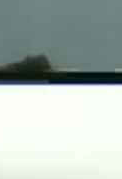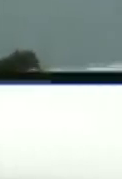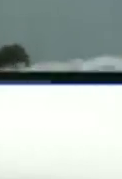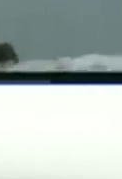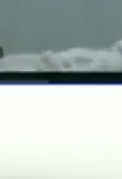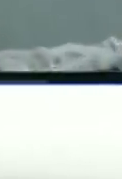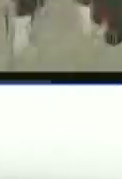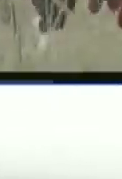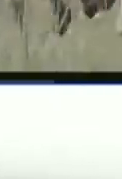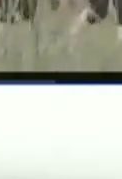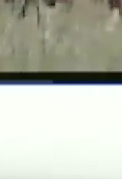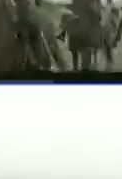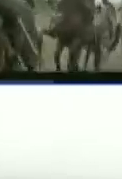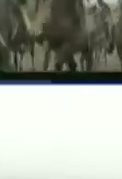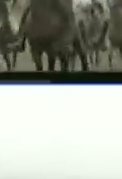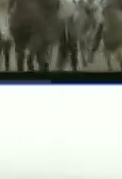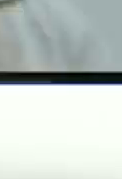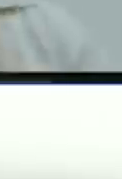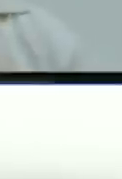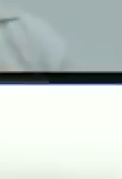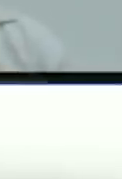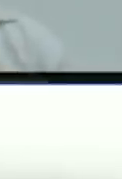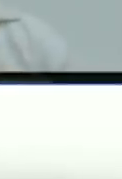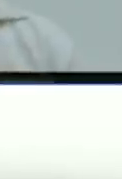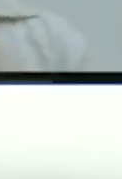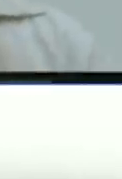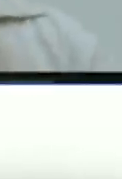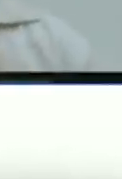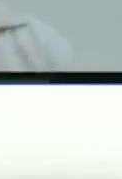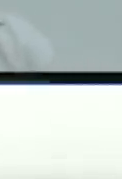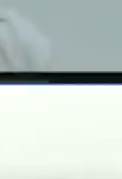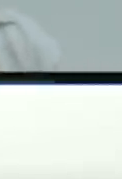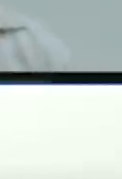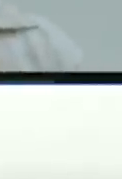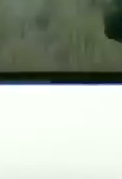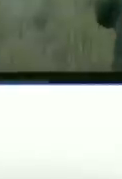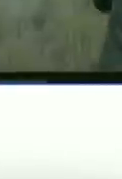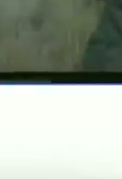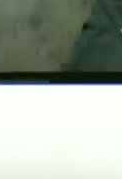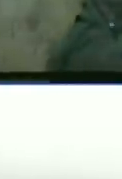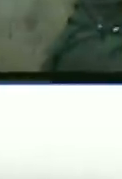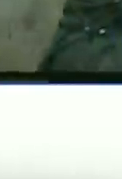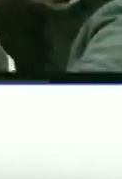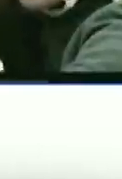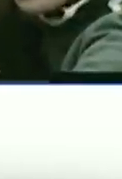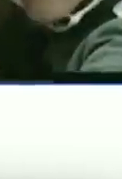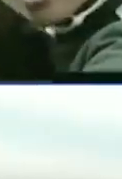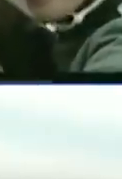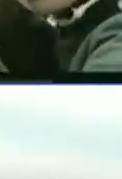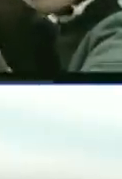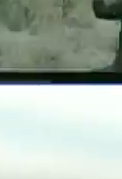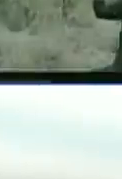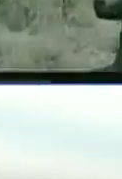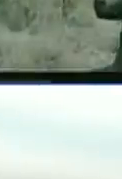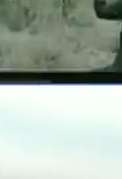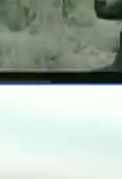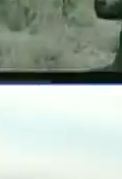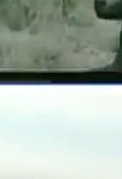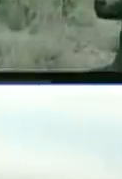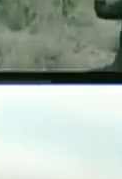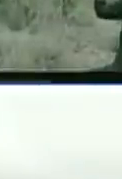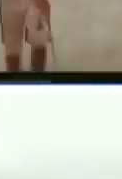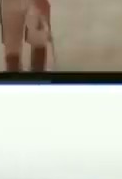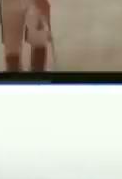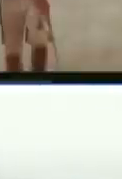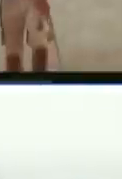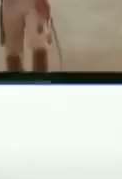héroe como es negro primero ¿y fuiste entonces al casting? sí señor fui al casting ¿qué pasó